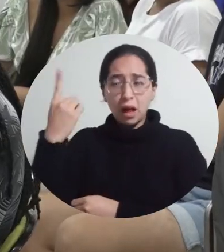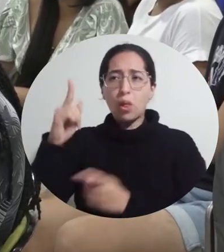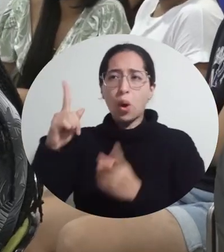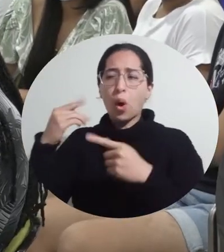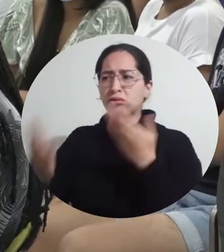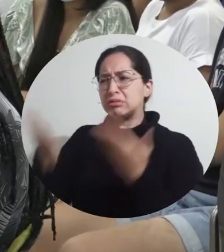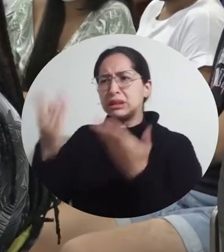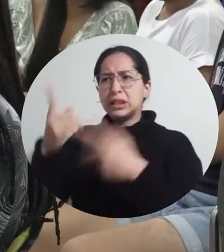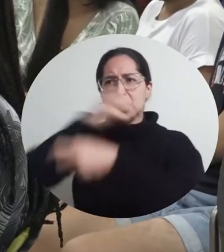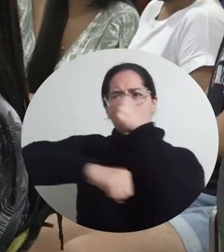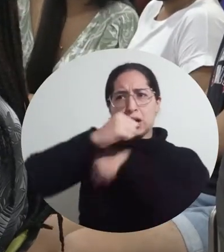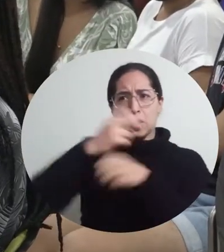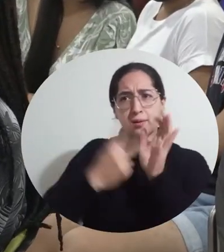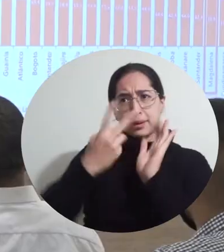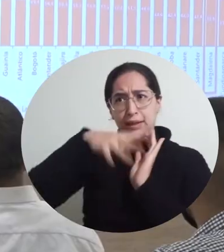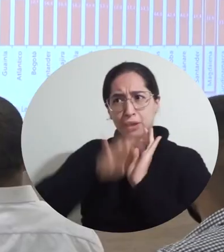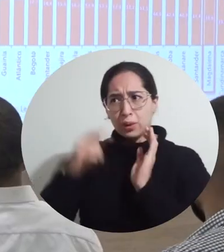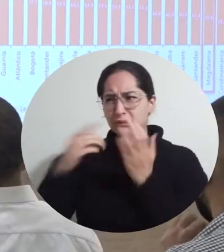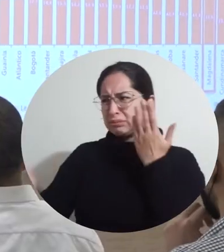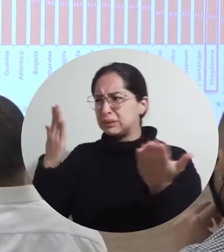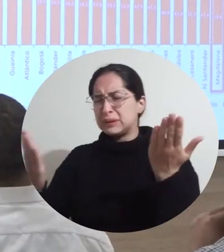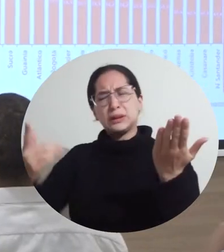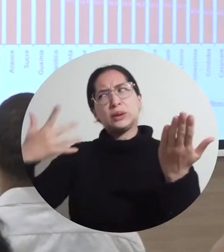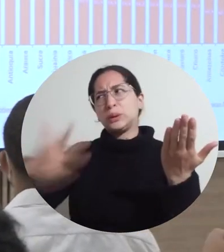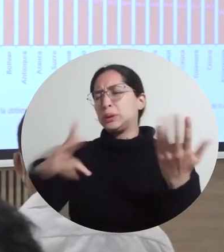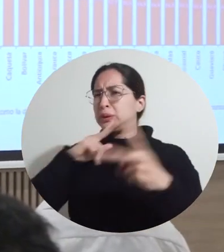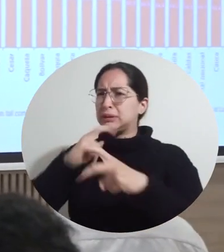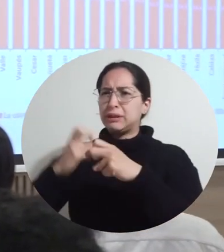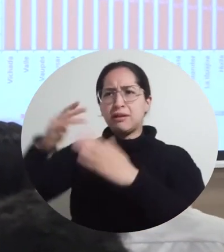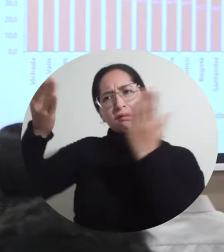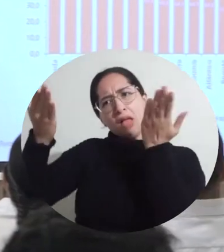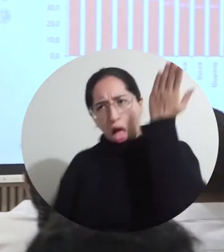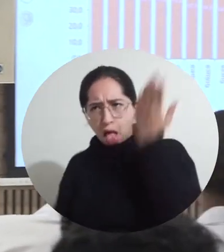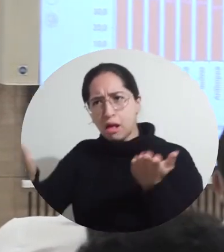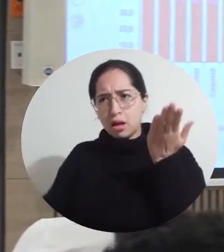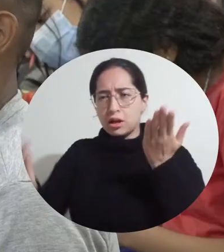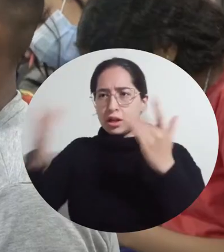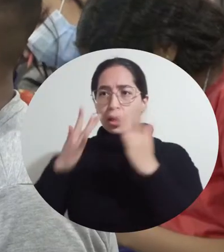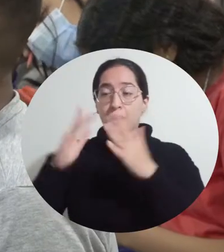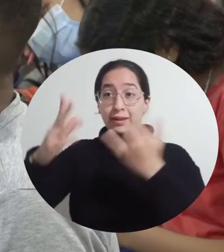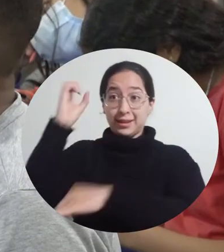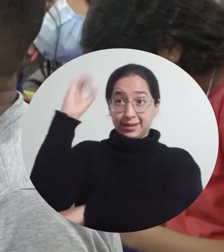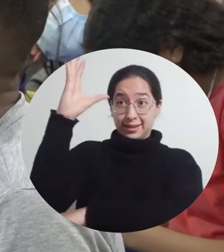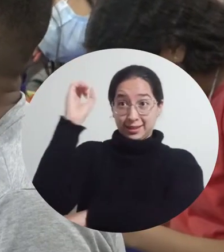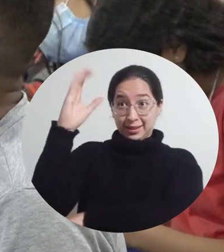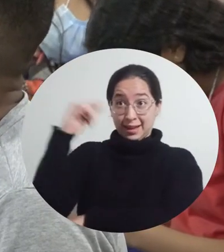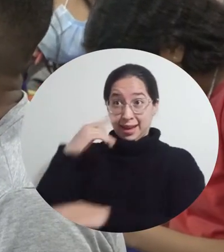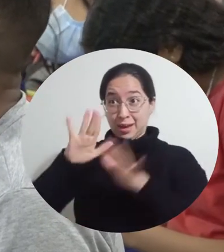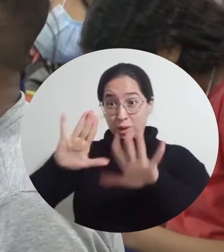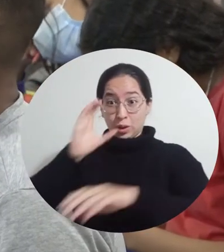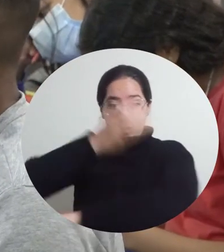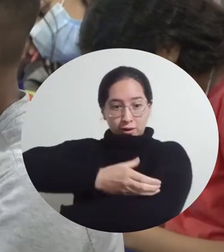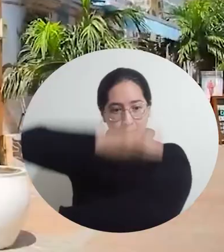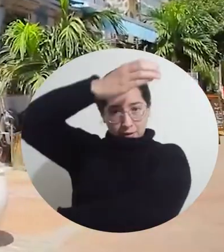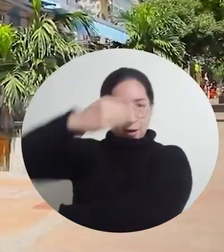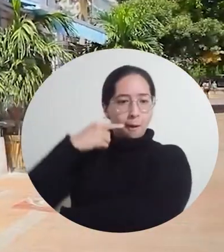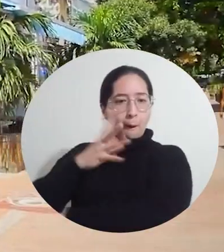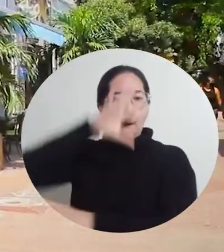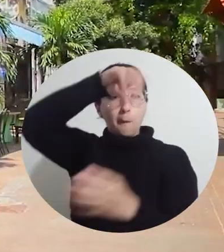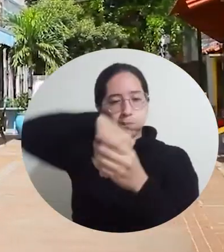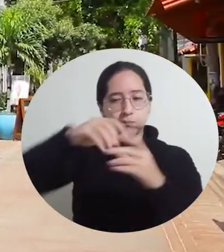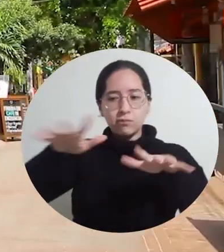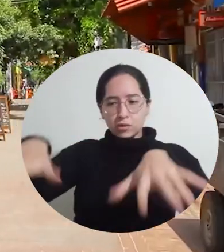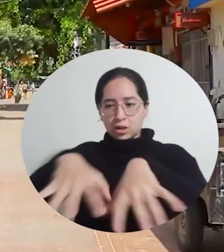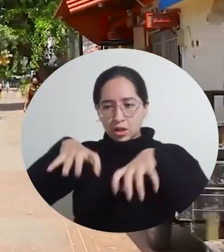se generaba en 2019. Esta conferencia, que se desarrolló en la segunda sesión de la Cátedra Abierta Rafael Celedón, también presentó la calidad